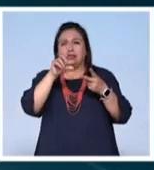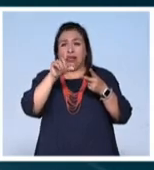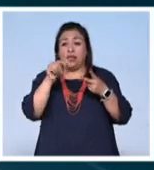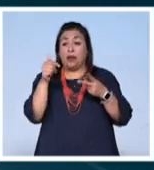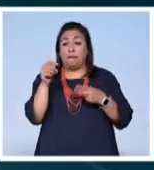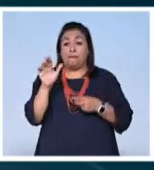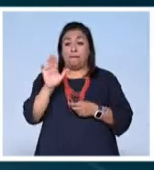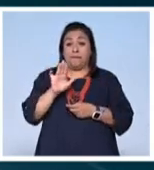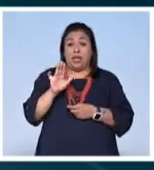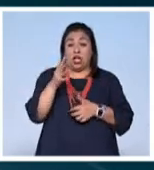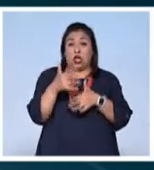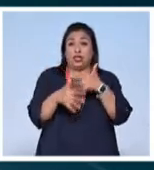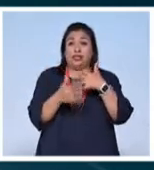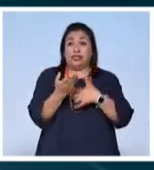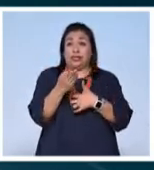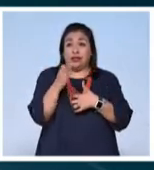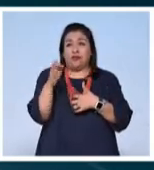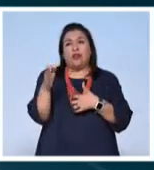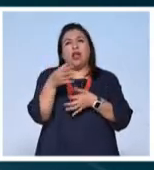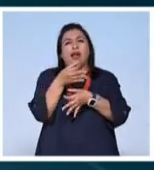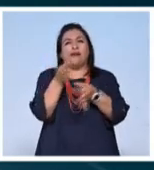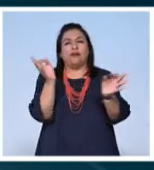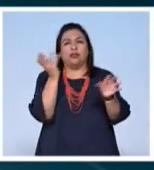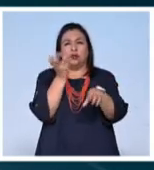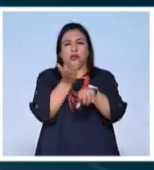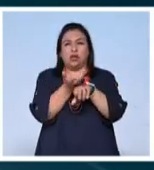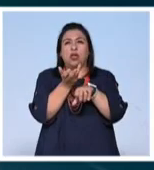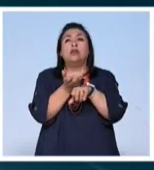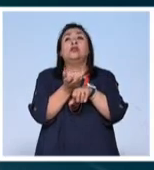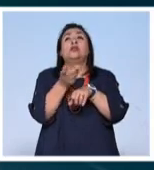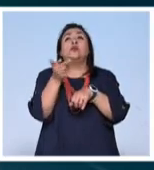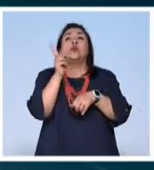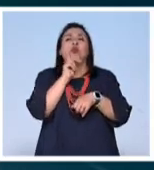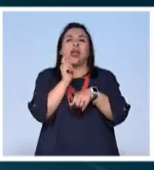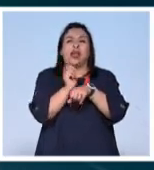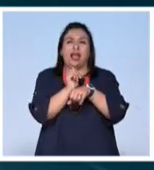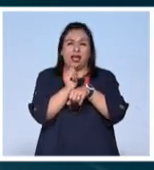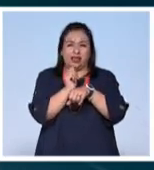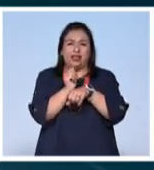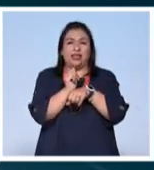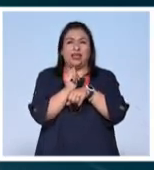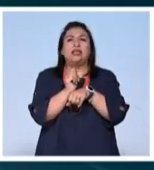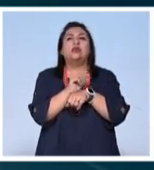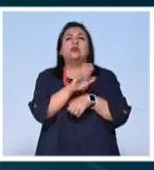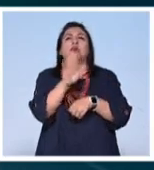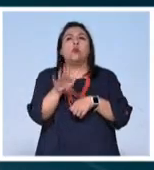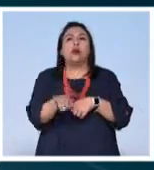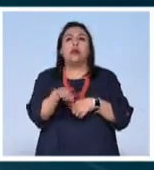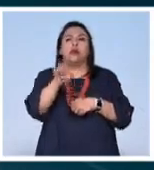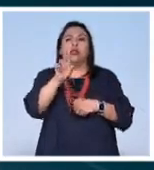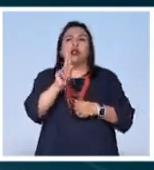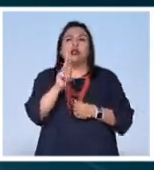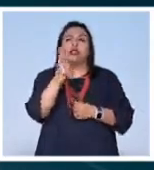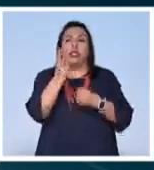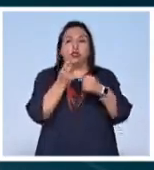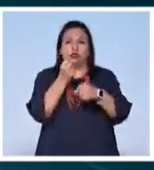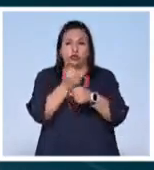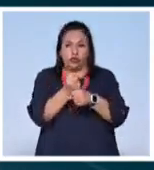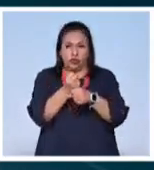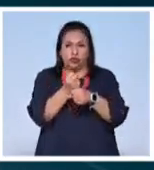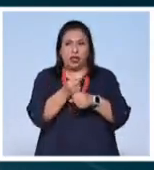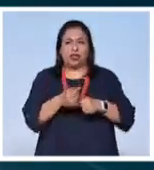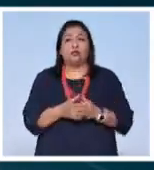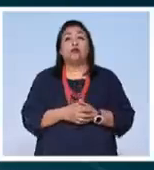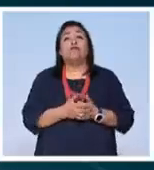este miércoles 15 de febrero medios estadounidenses informaron que la actriz de viaje fantástico falleció a los 82 años de edad